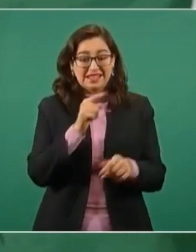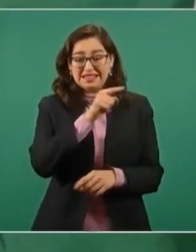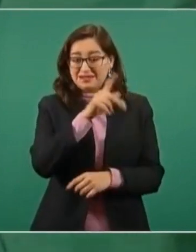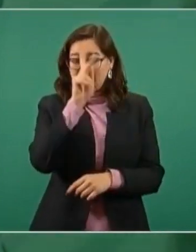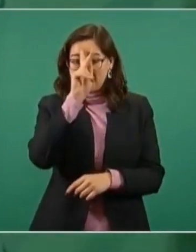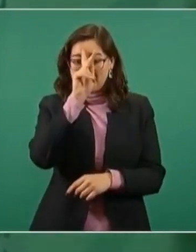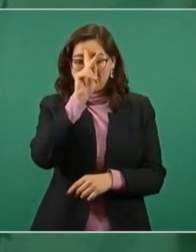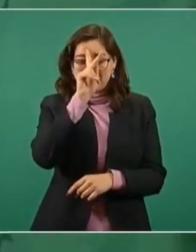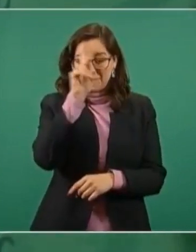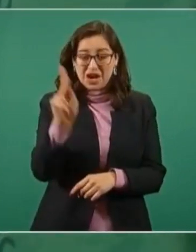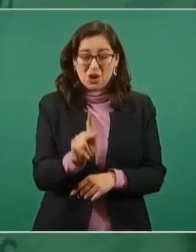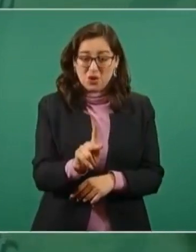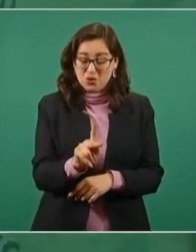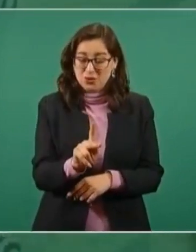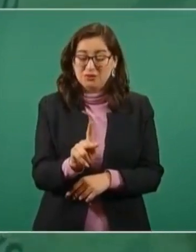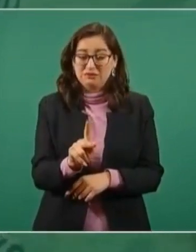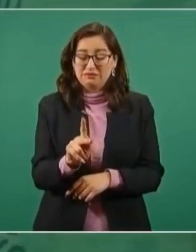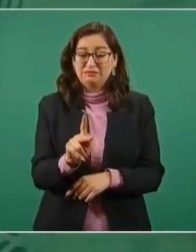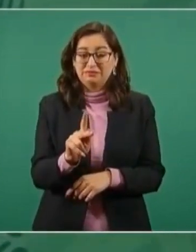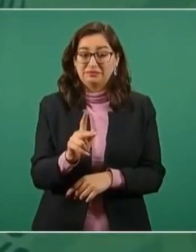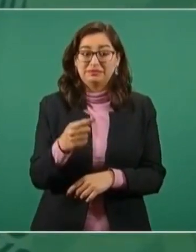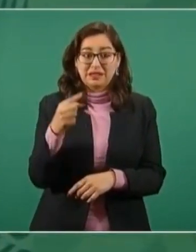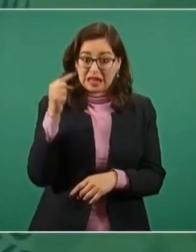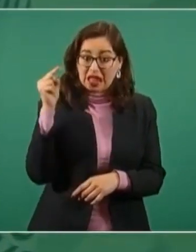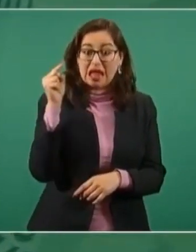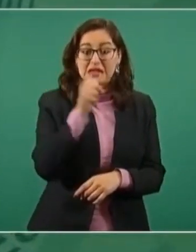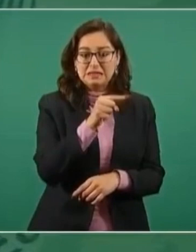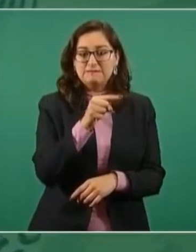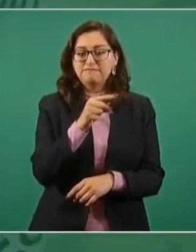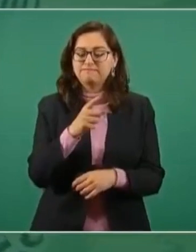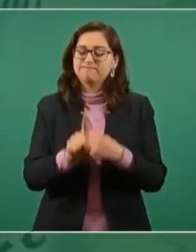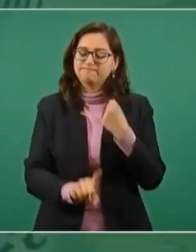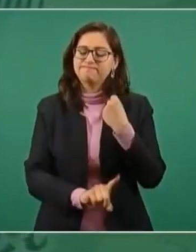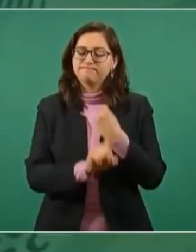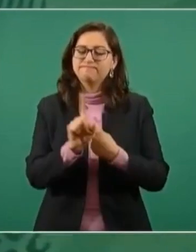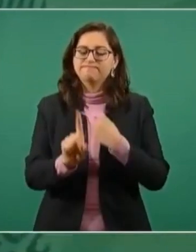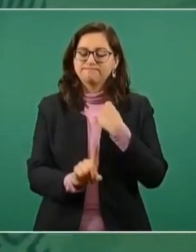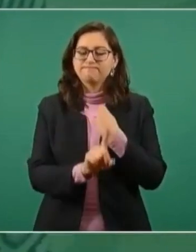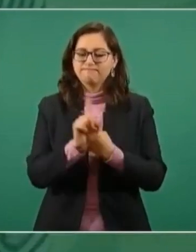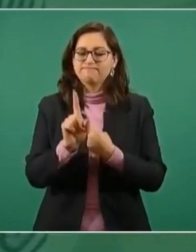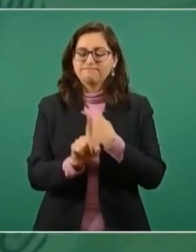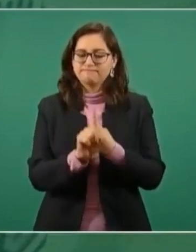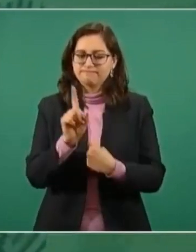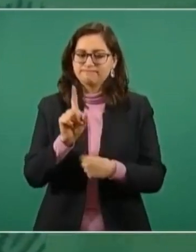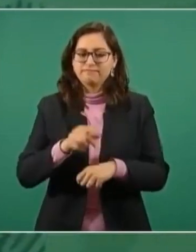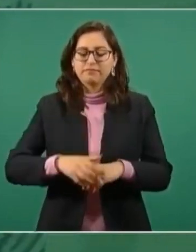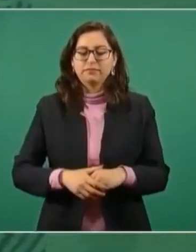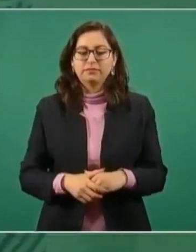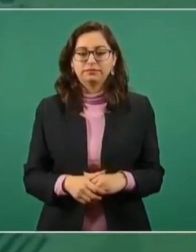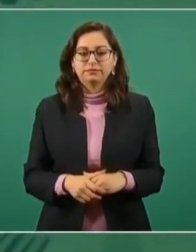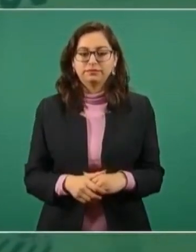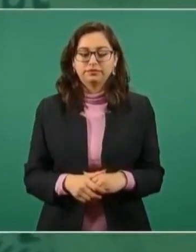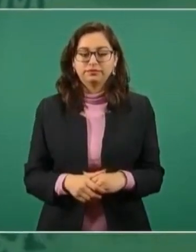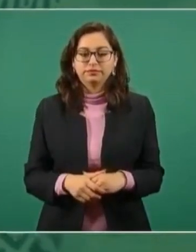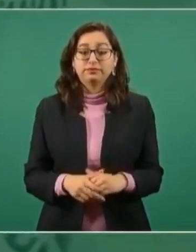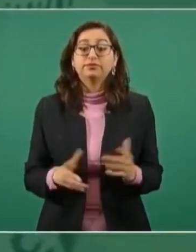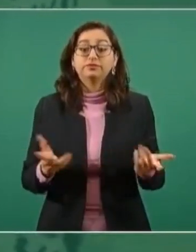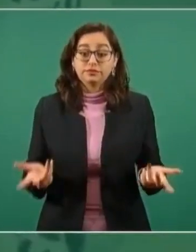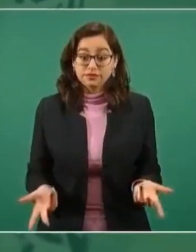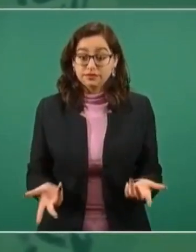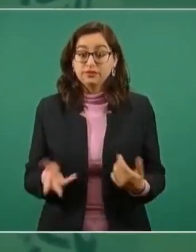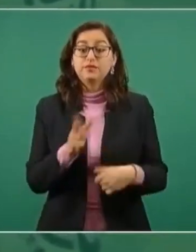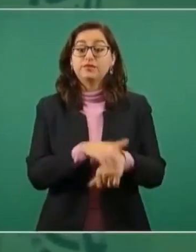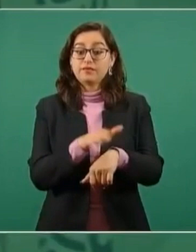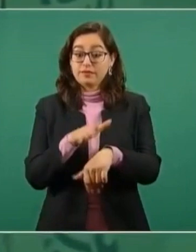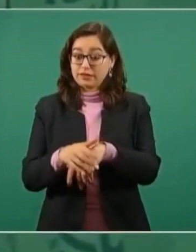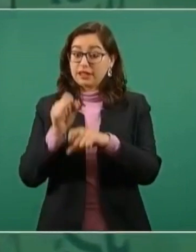donde se generó esta situación. No hay también, para aclararlo,